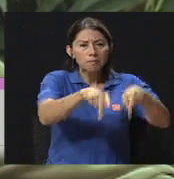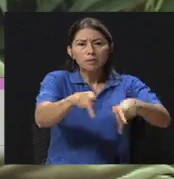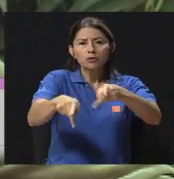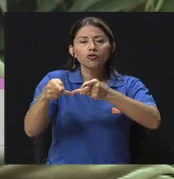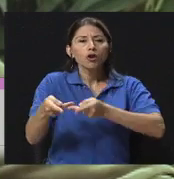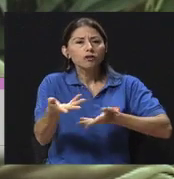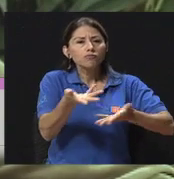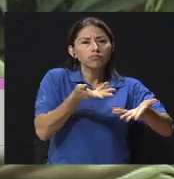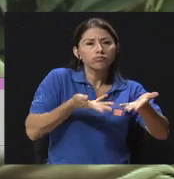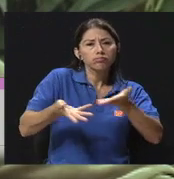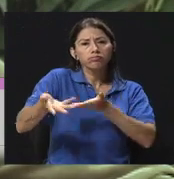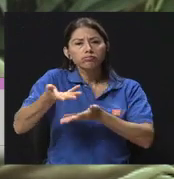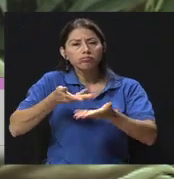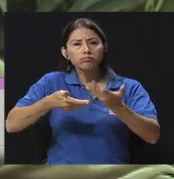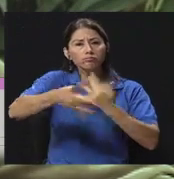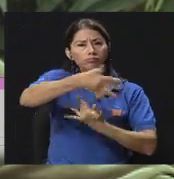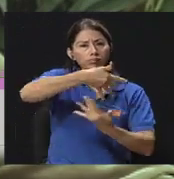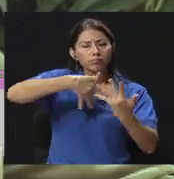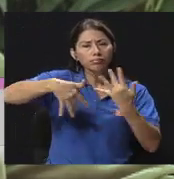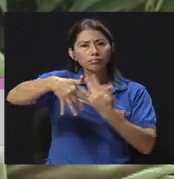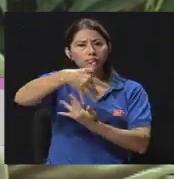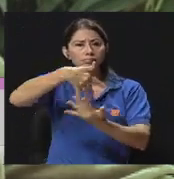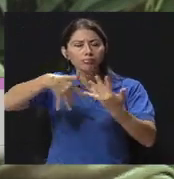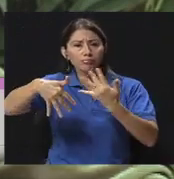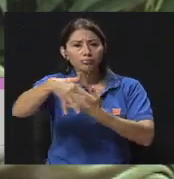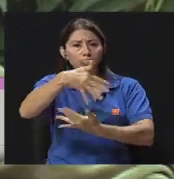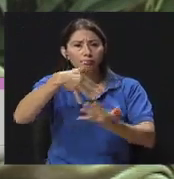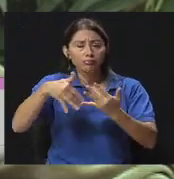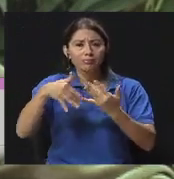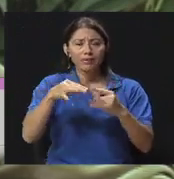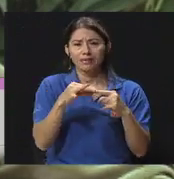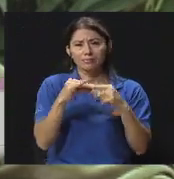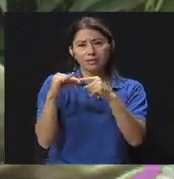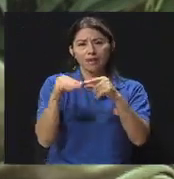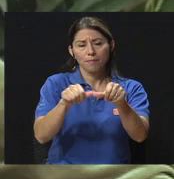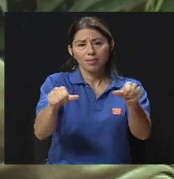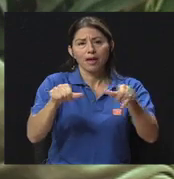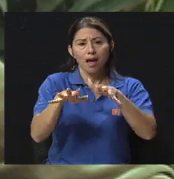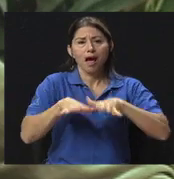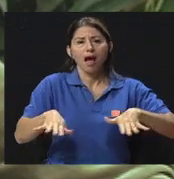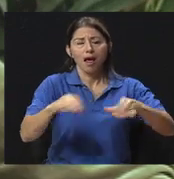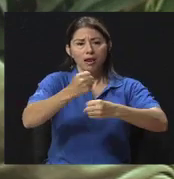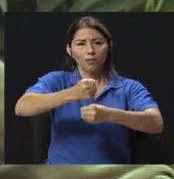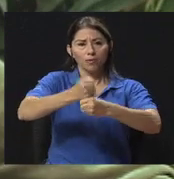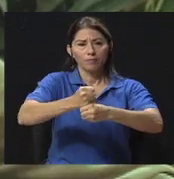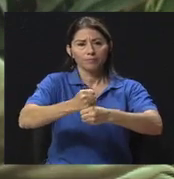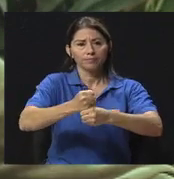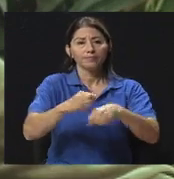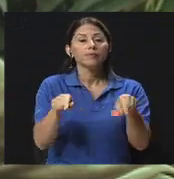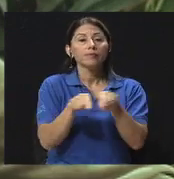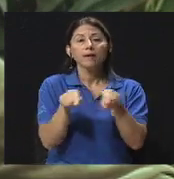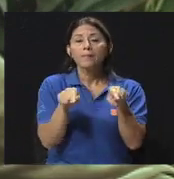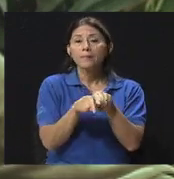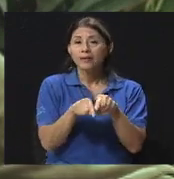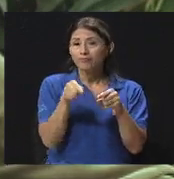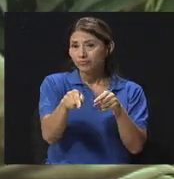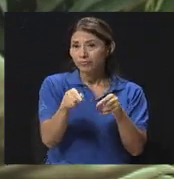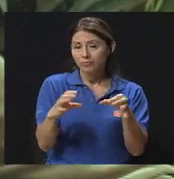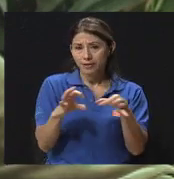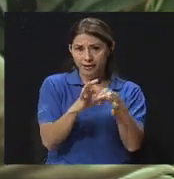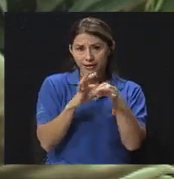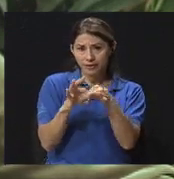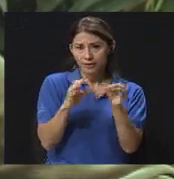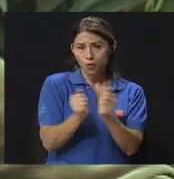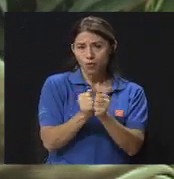donde hay más de dos personas y sobre todo en el ámbito laboral, ¿verdad? Tiene que ver también con todo lo que son relaciones